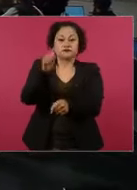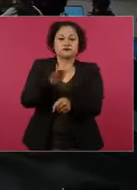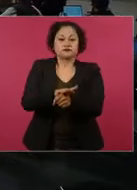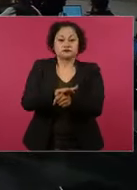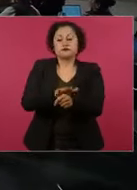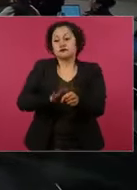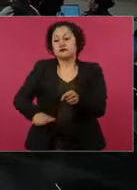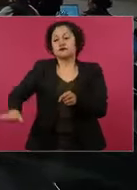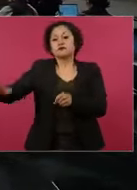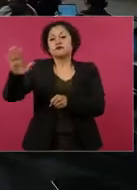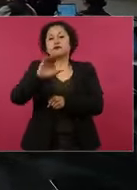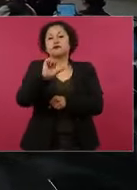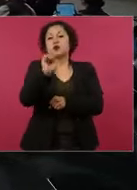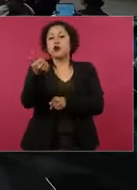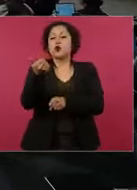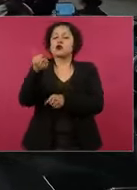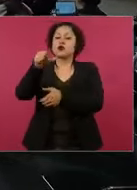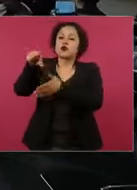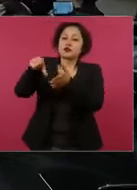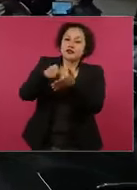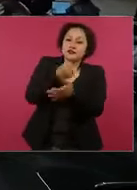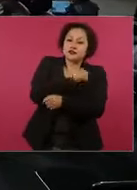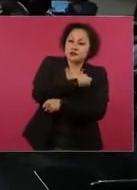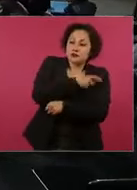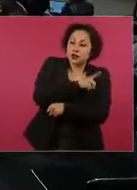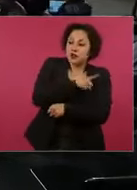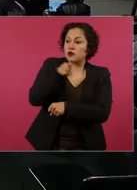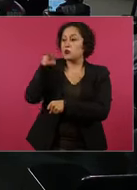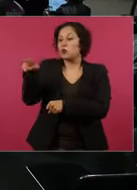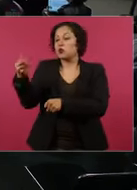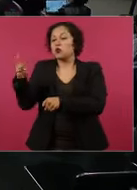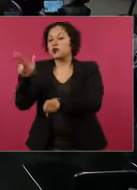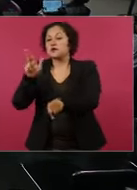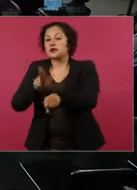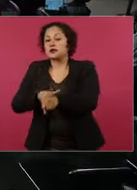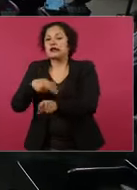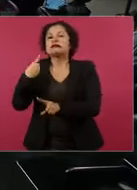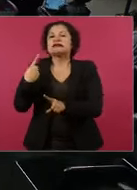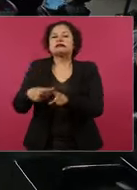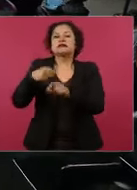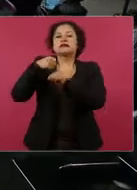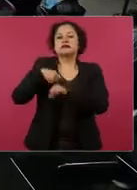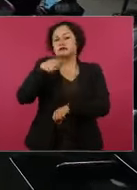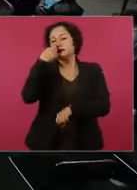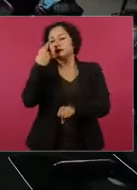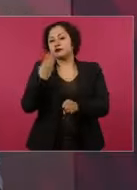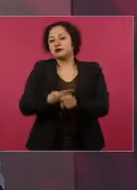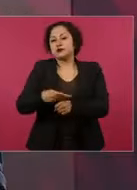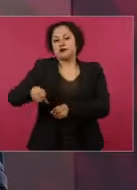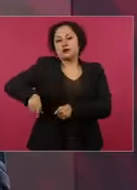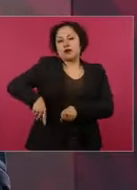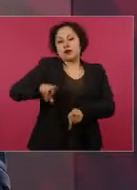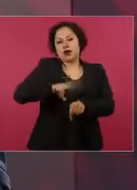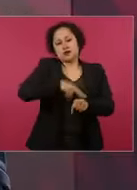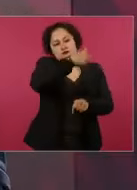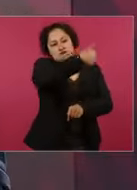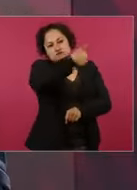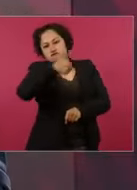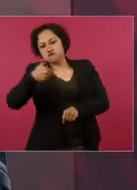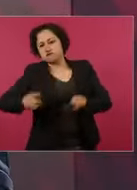los estados. Lo único que dejaron federalizado fue este sistema.